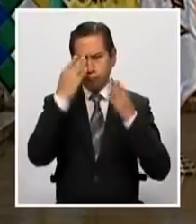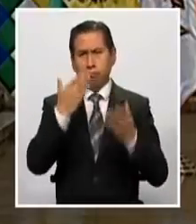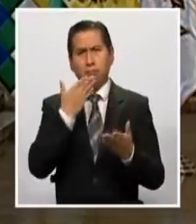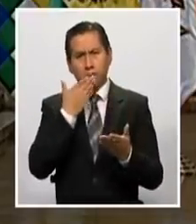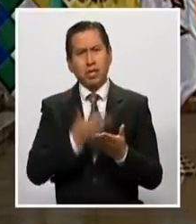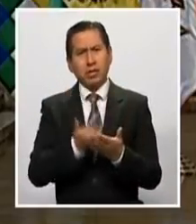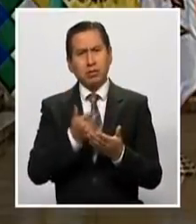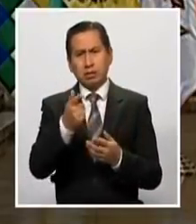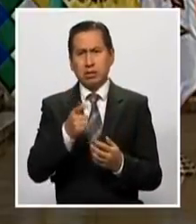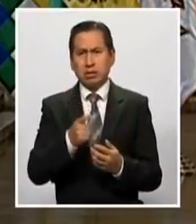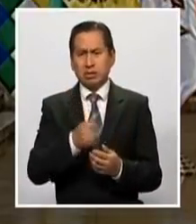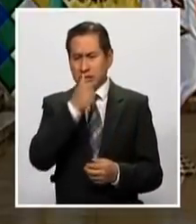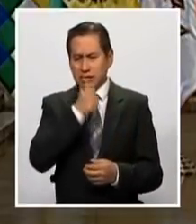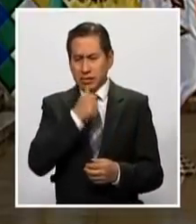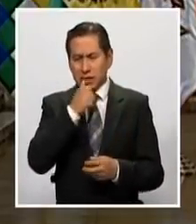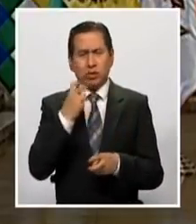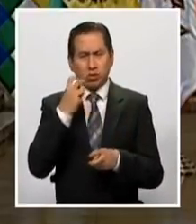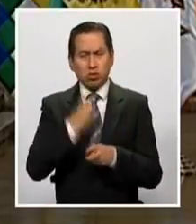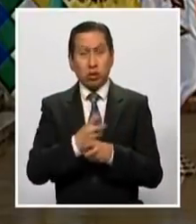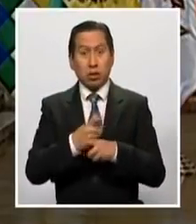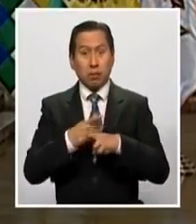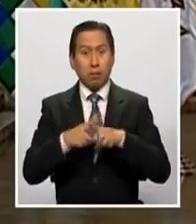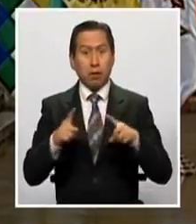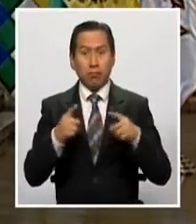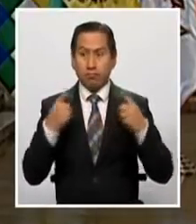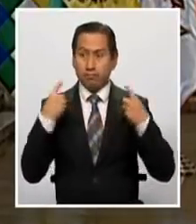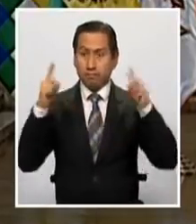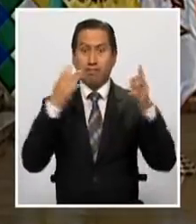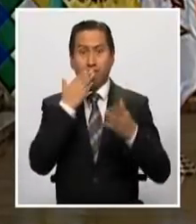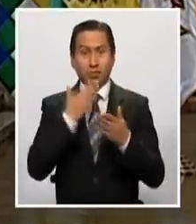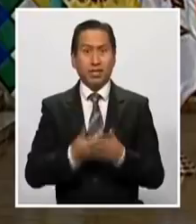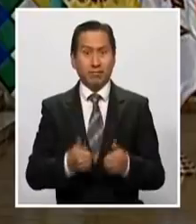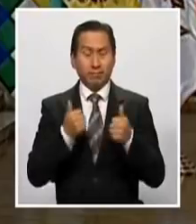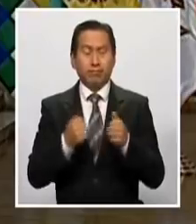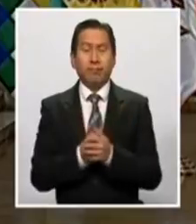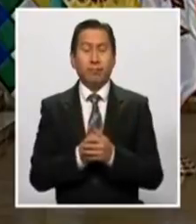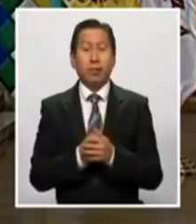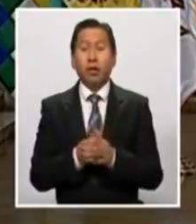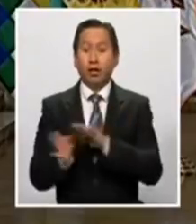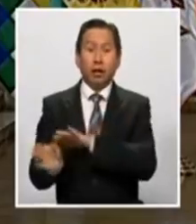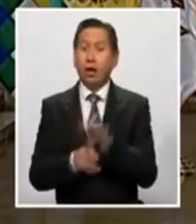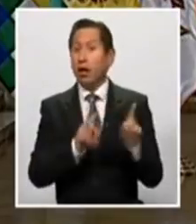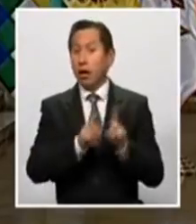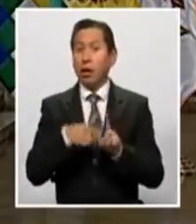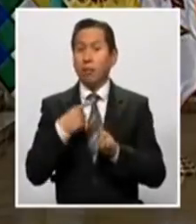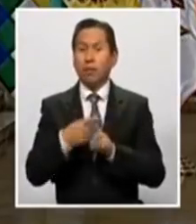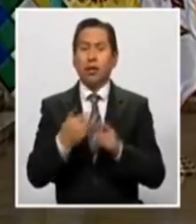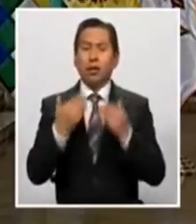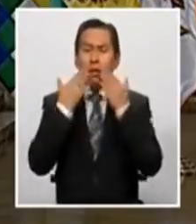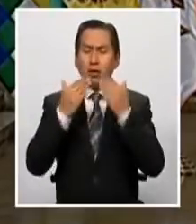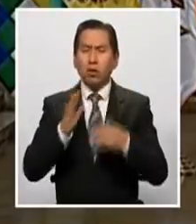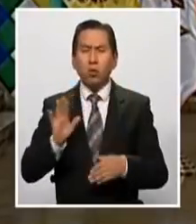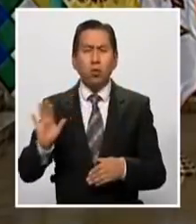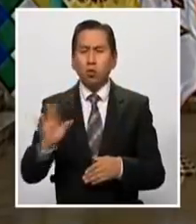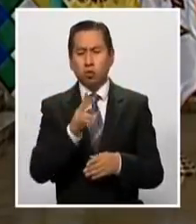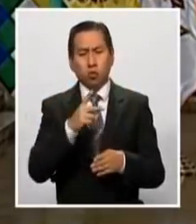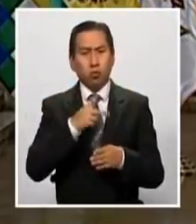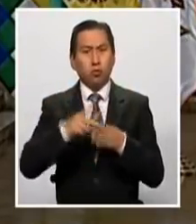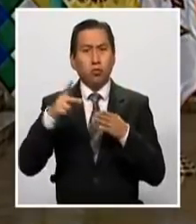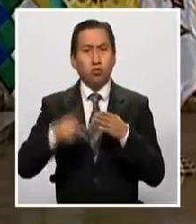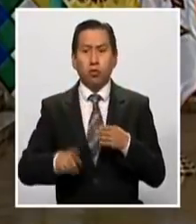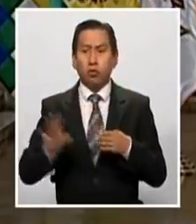lucha muy dura, pero vamos bien. Al mismo tiempo, quiero agradecer a los profesionales y